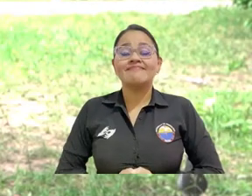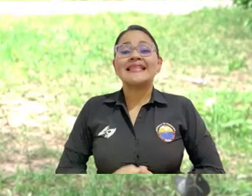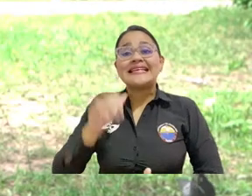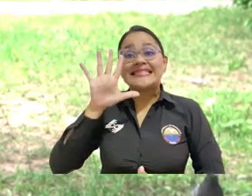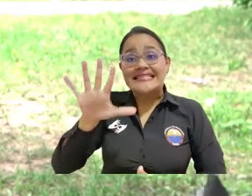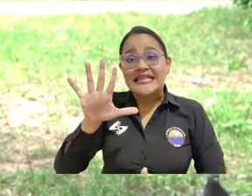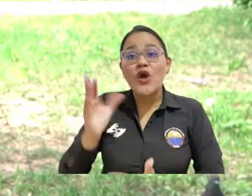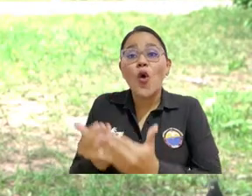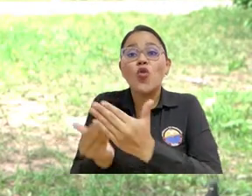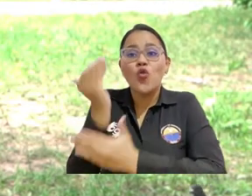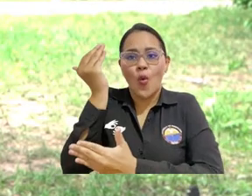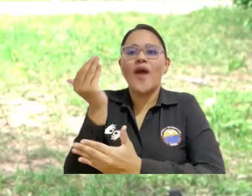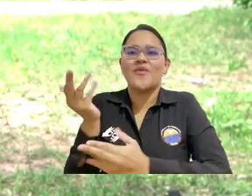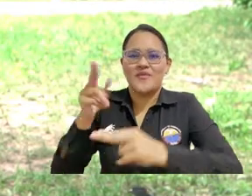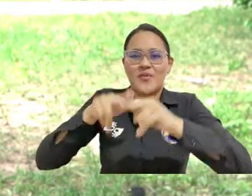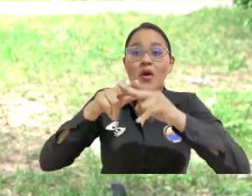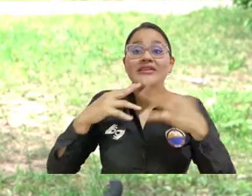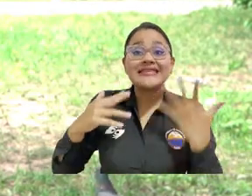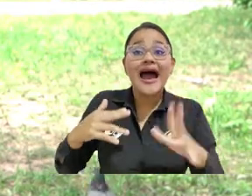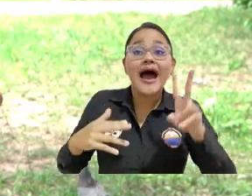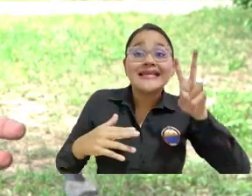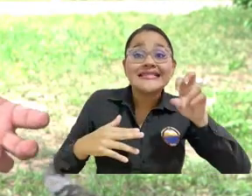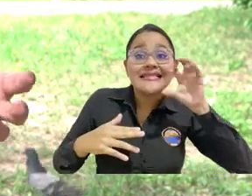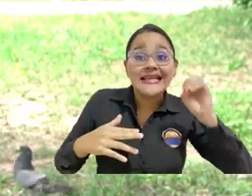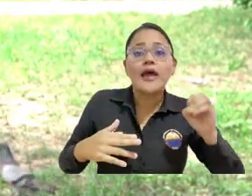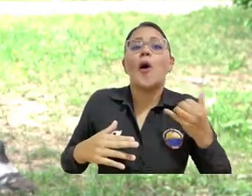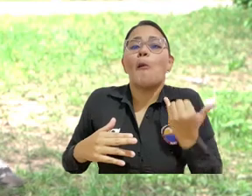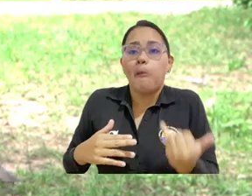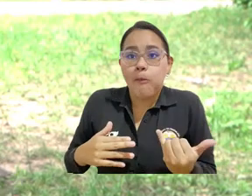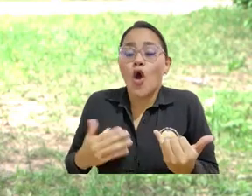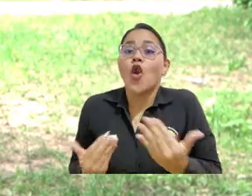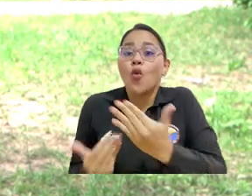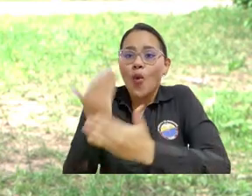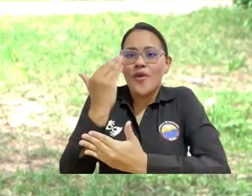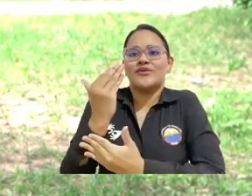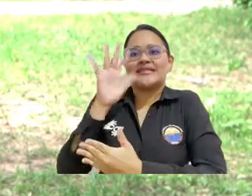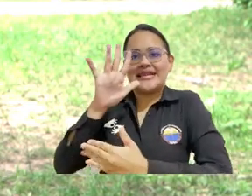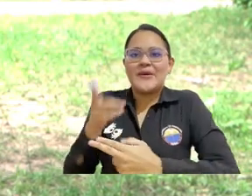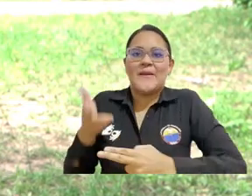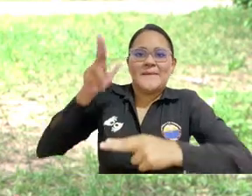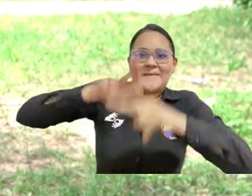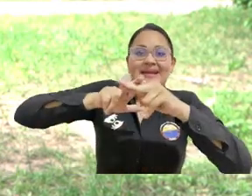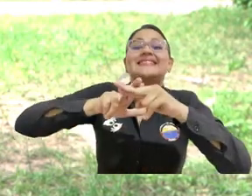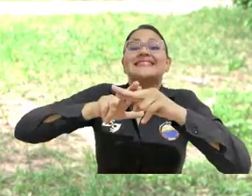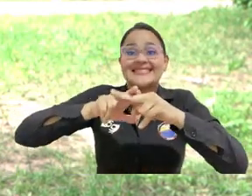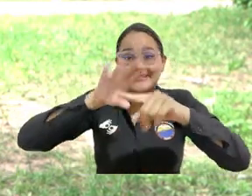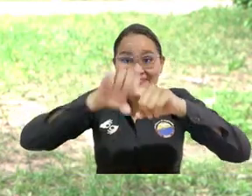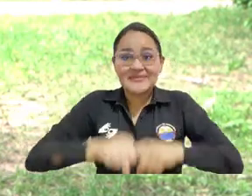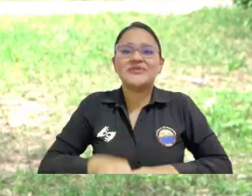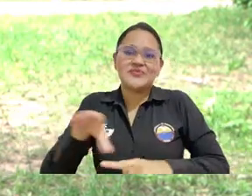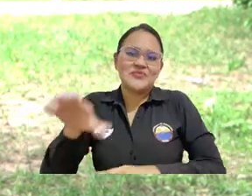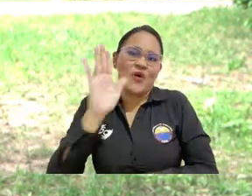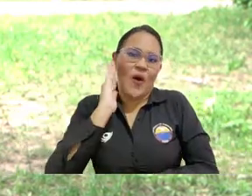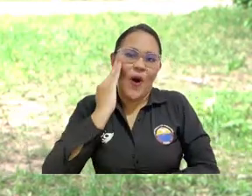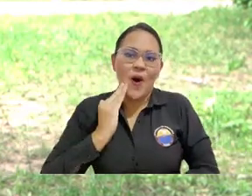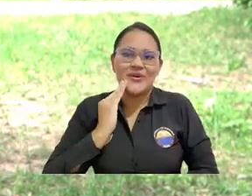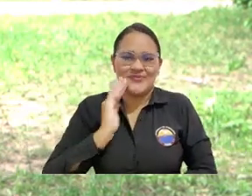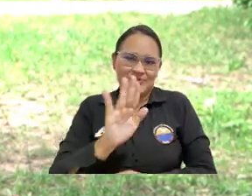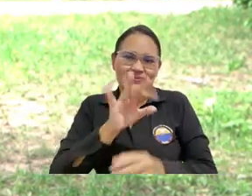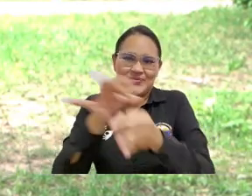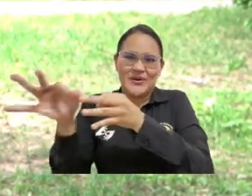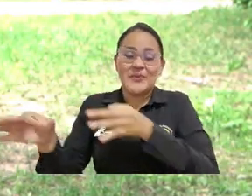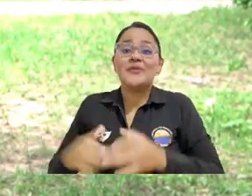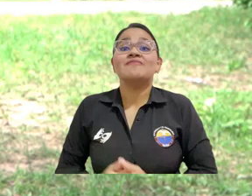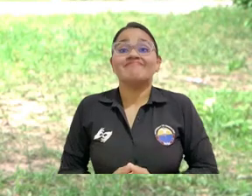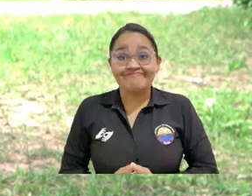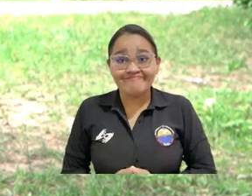Se suman cinco nuevos cupos a los cerca de 70 cupos que ya tienen los jóvenes de San Ángel, agradeciendo la generosidad,